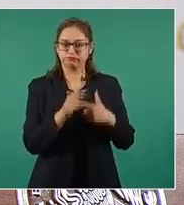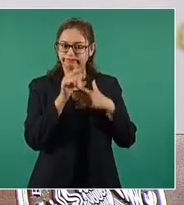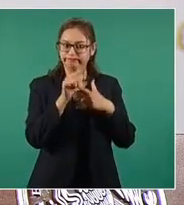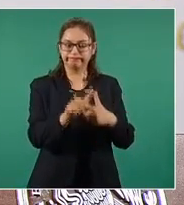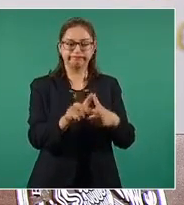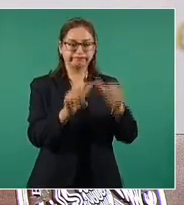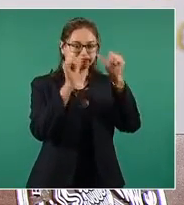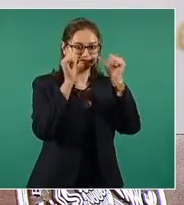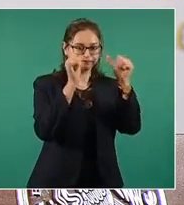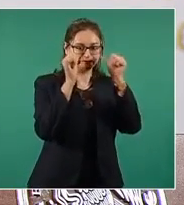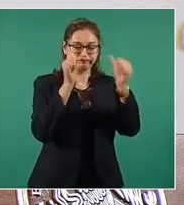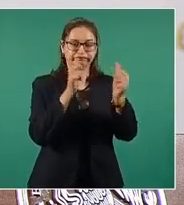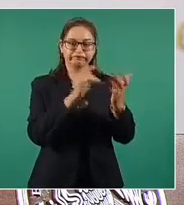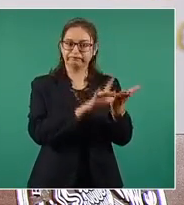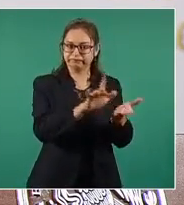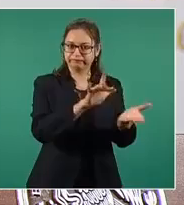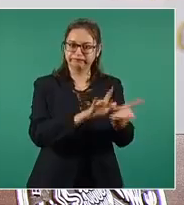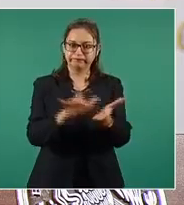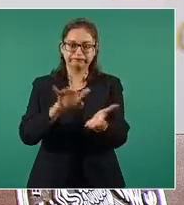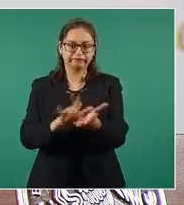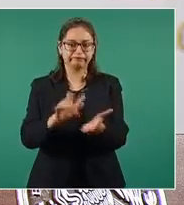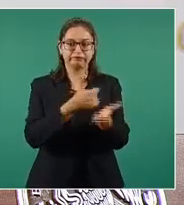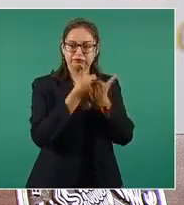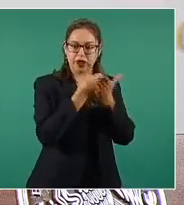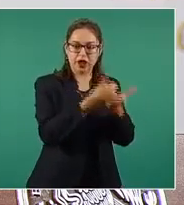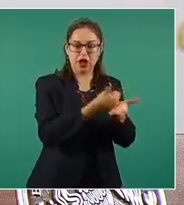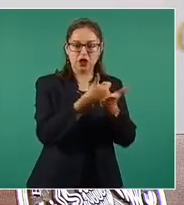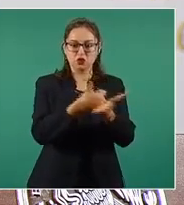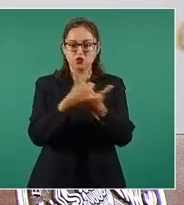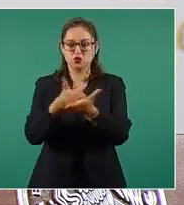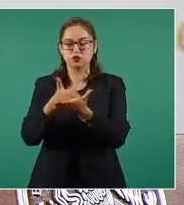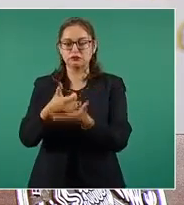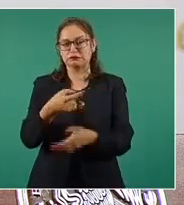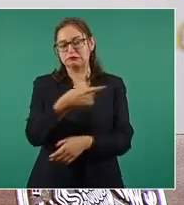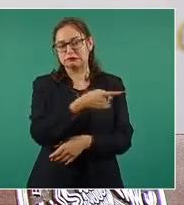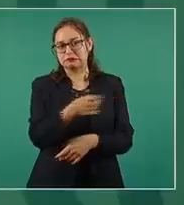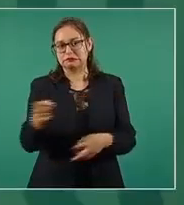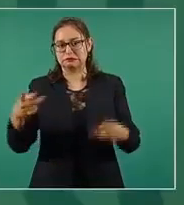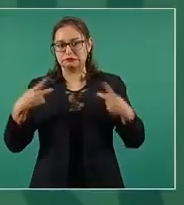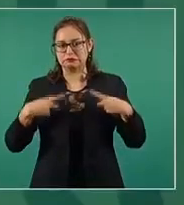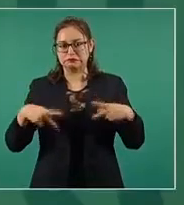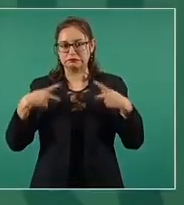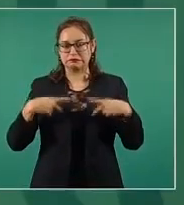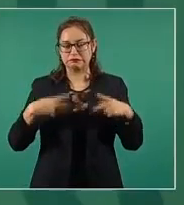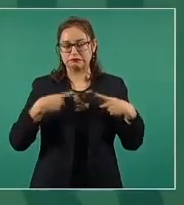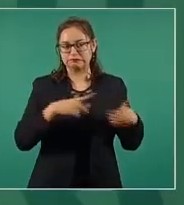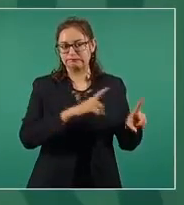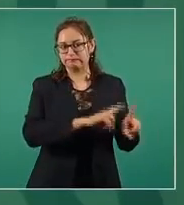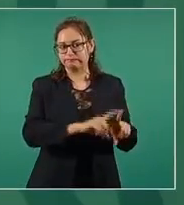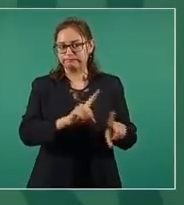apoyando a los damnificados, a todas las familias.